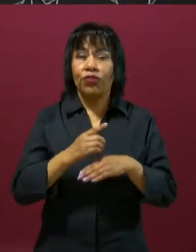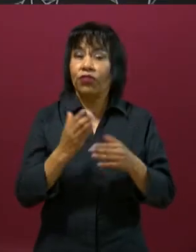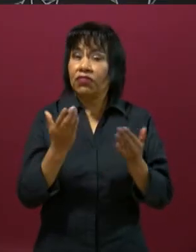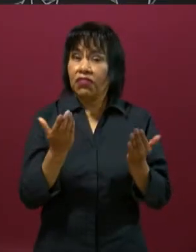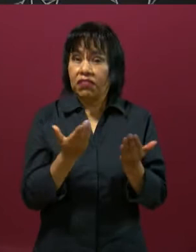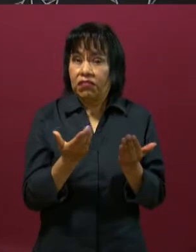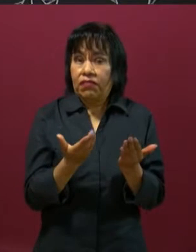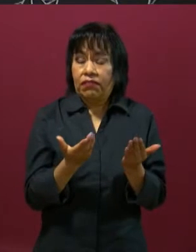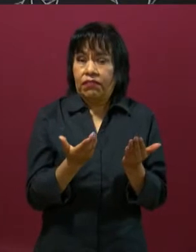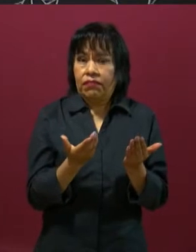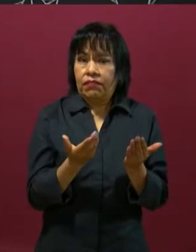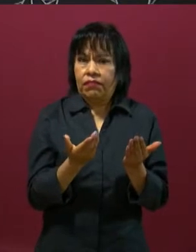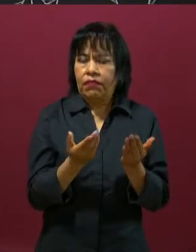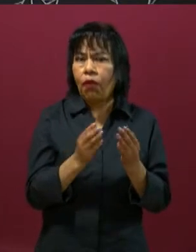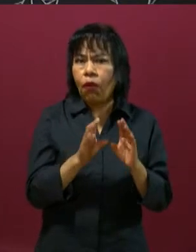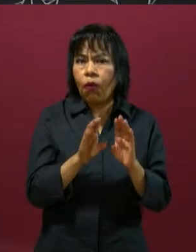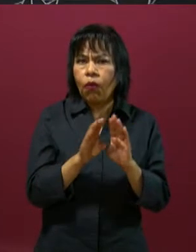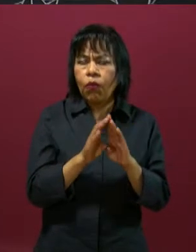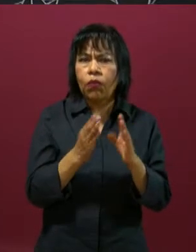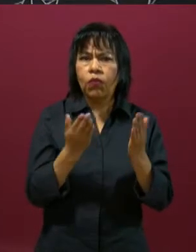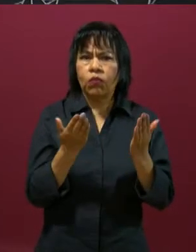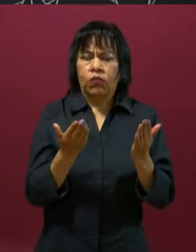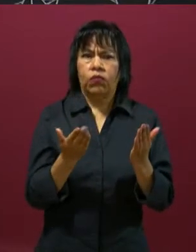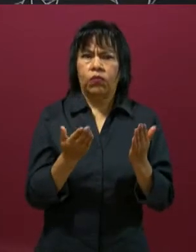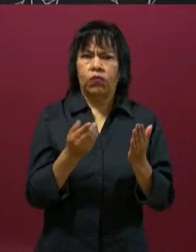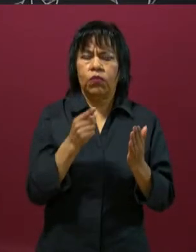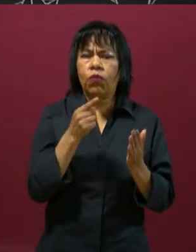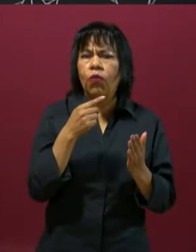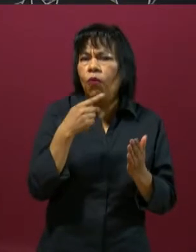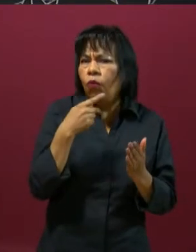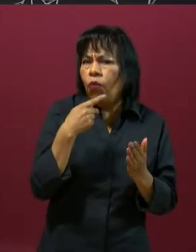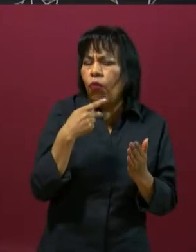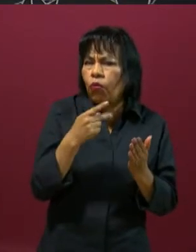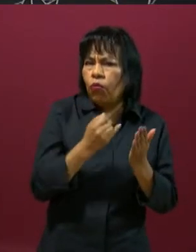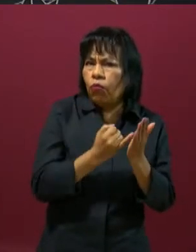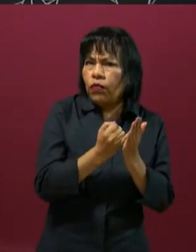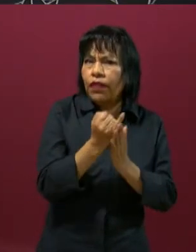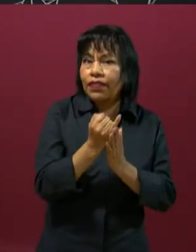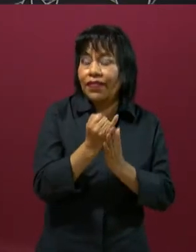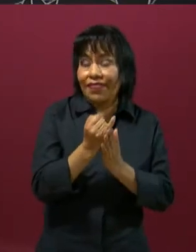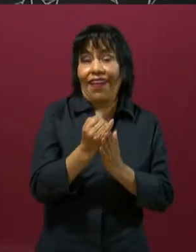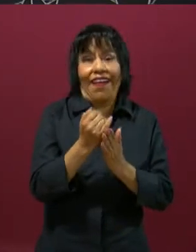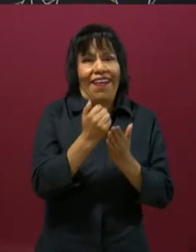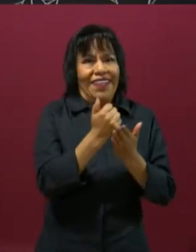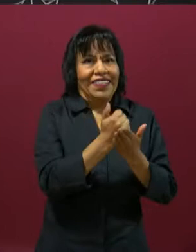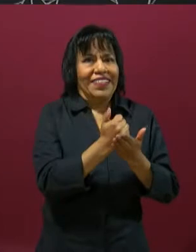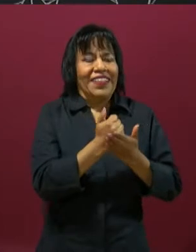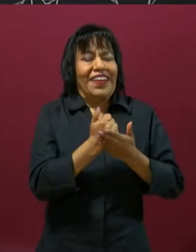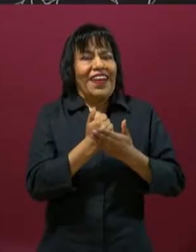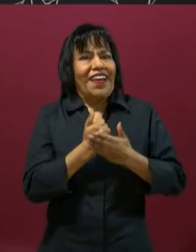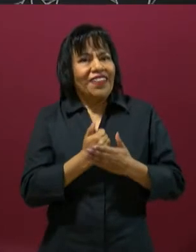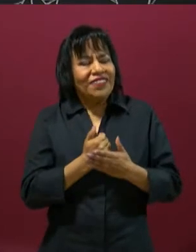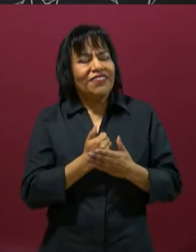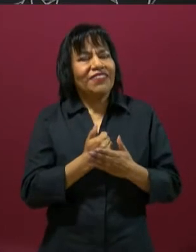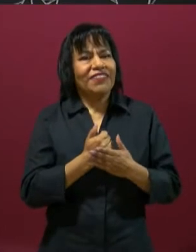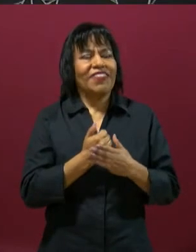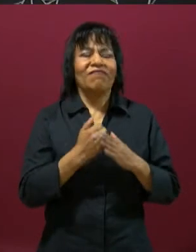¿En qué situación de la vida cotidiana has tomado decisiones y han favorecido a tu crecimiento personal?